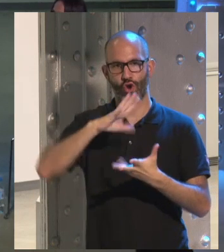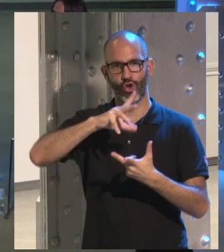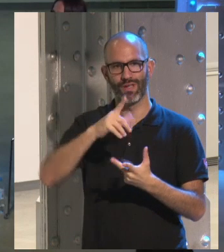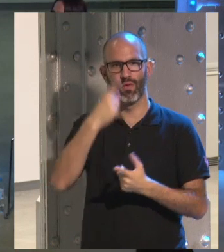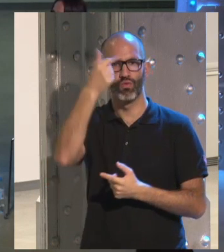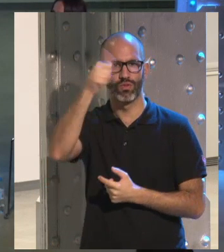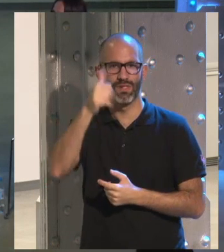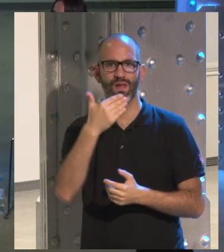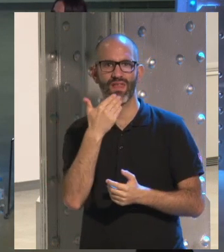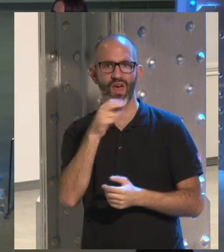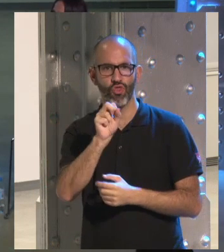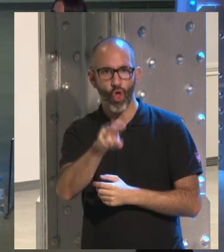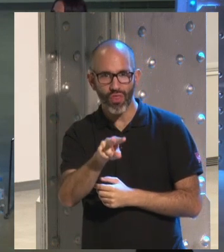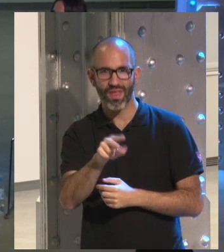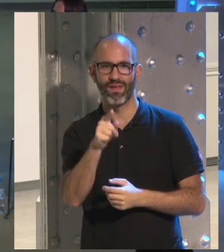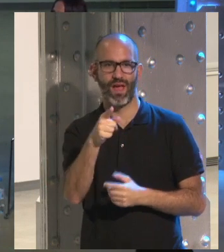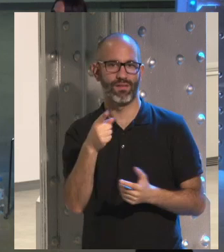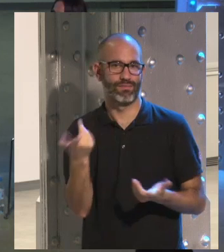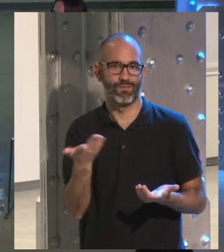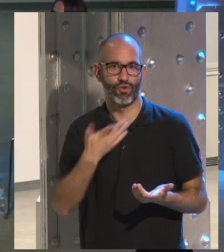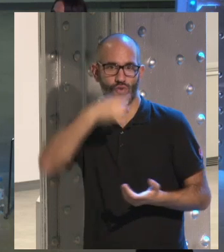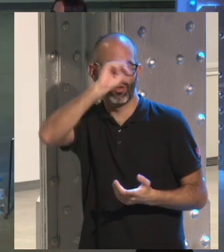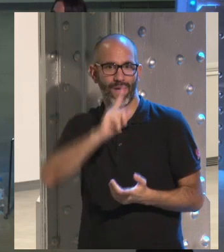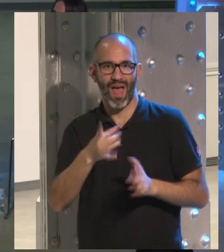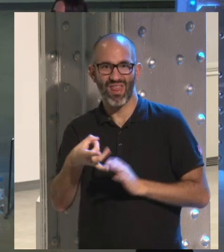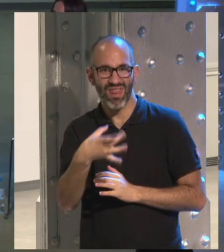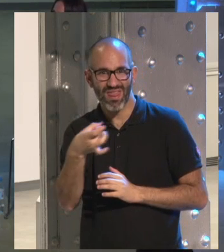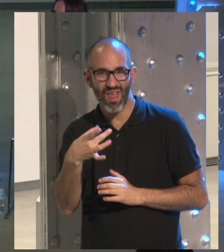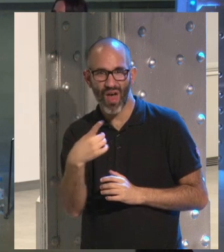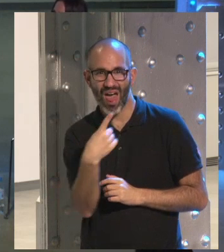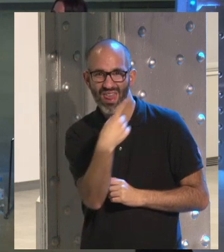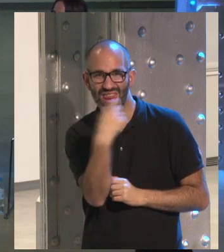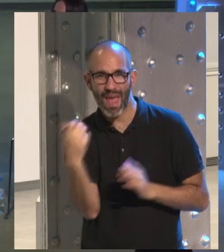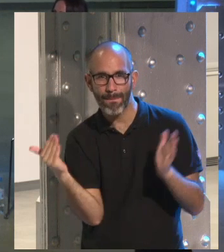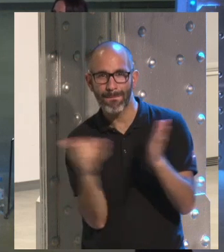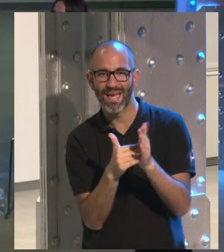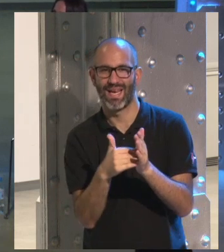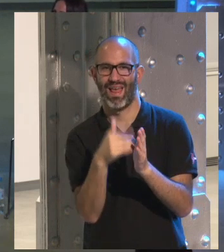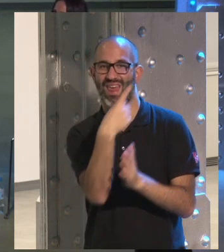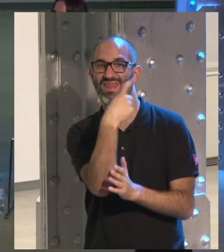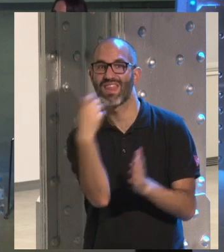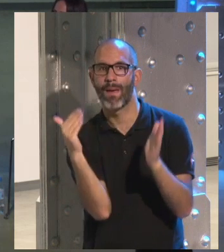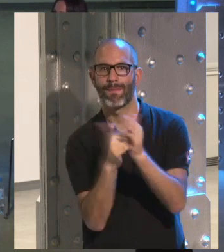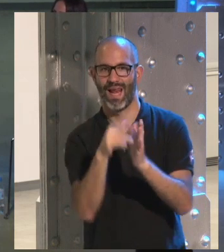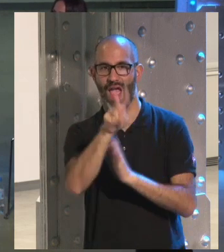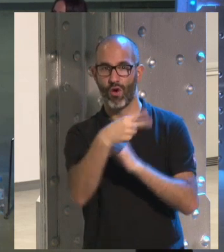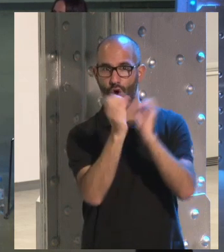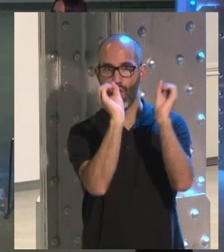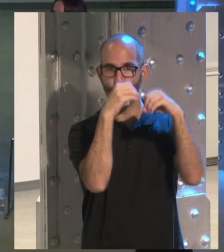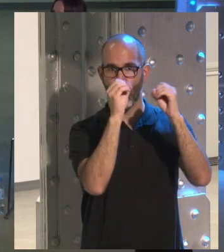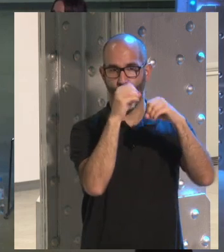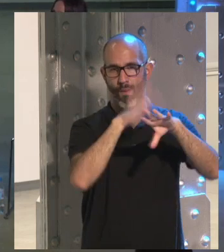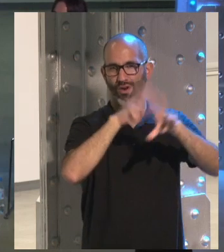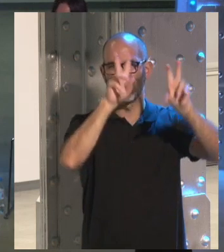de un chaval de 12 años que generó, sin saberlo, una deuda de 100.000 euros con Google a través de